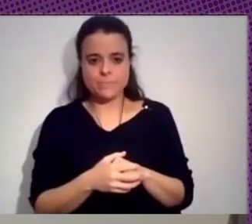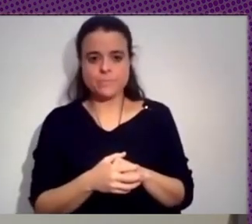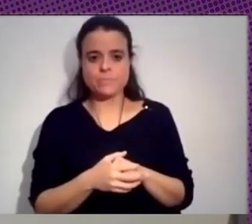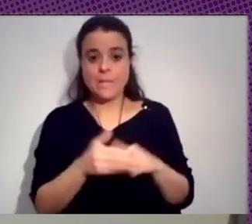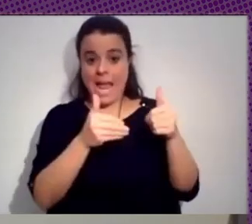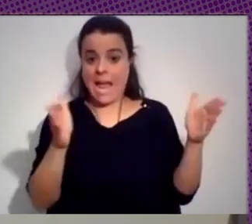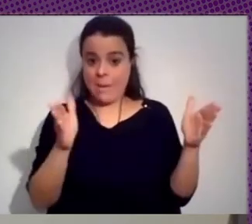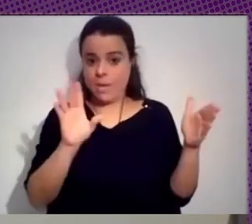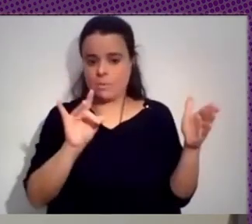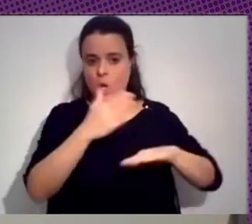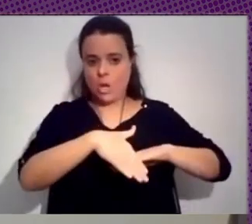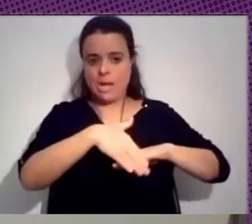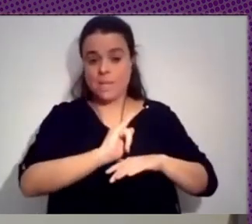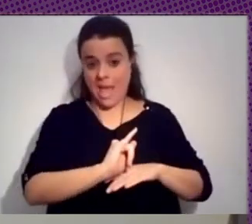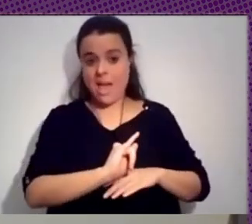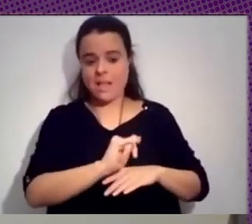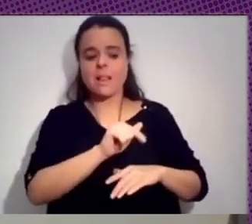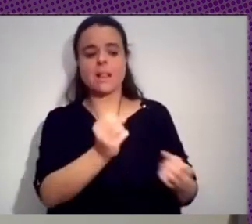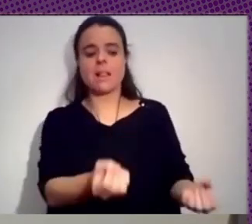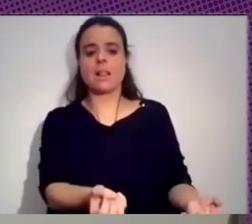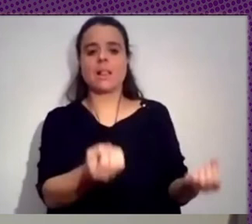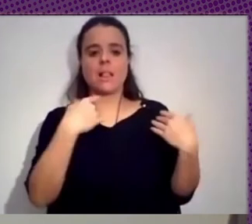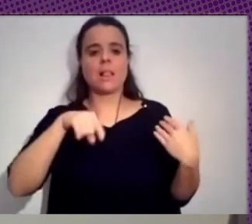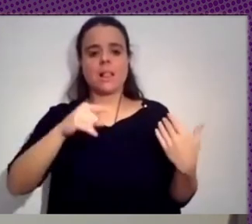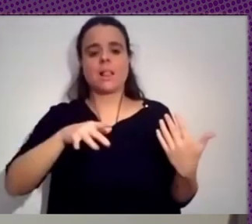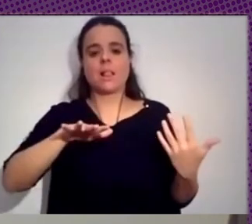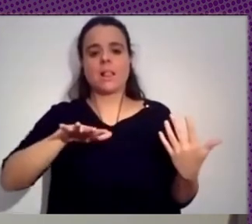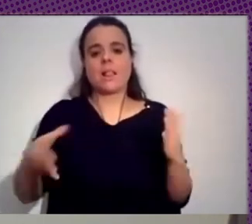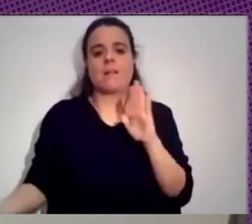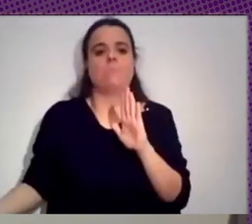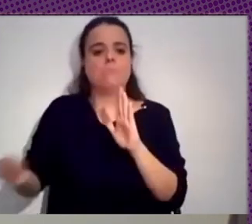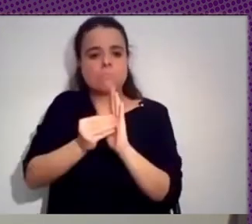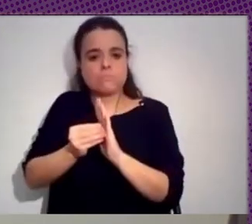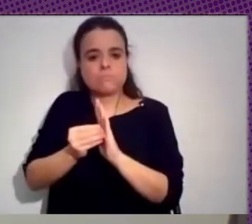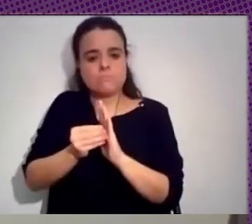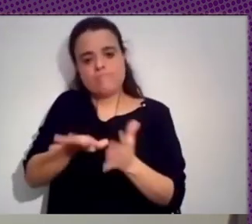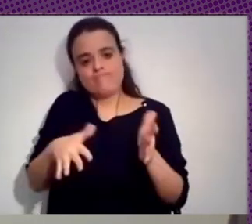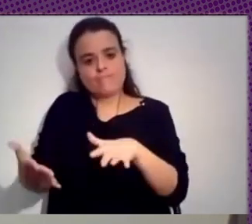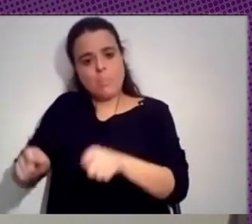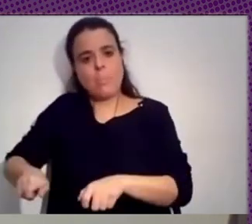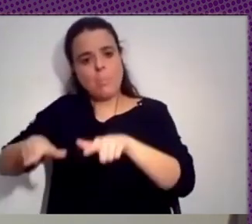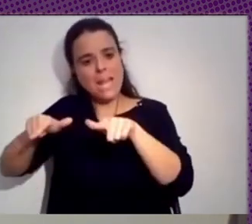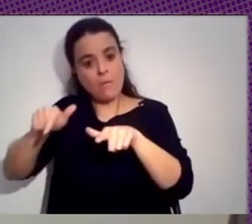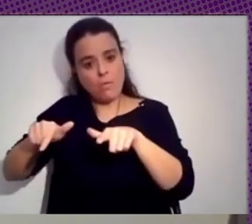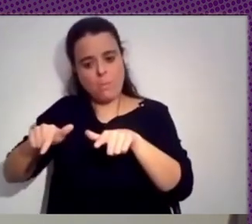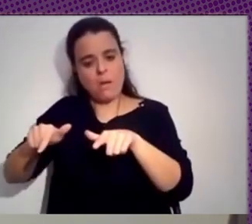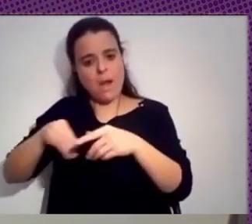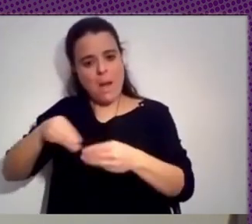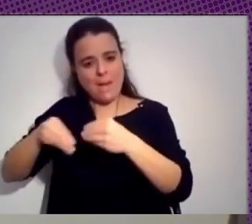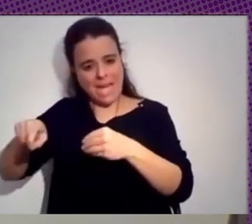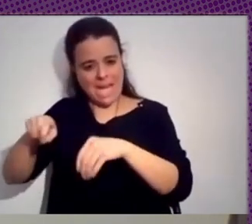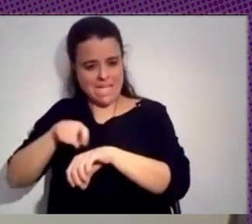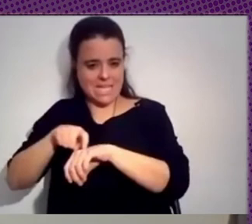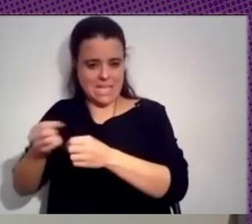y que esta información se pueda ingestar en una plataforma que pueda manejar estos volúmenes de información. Estamos discutiendo